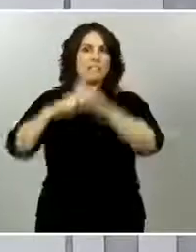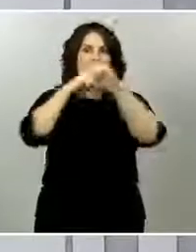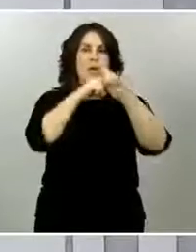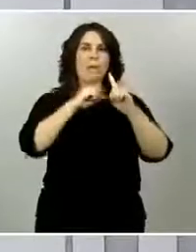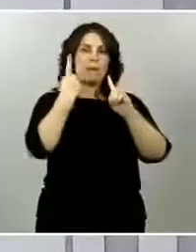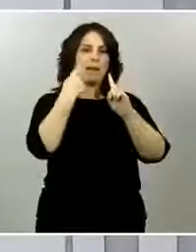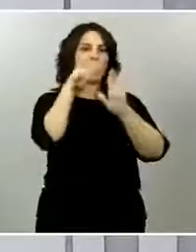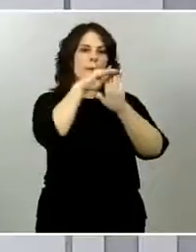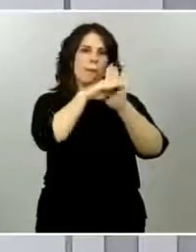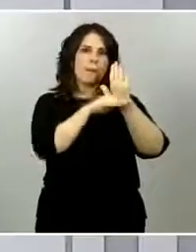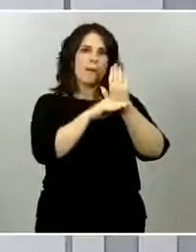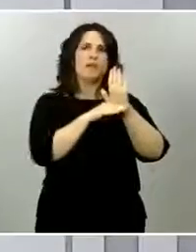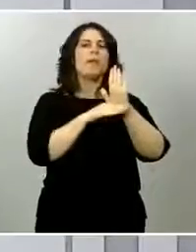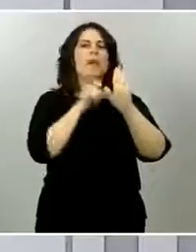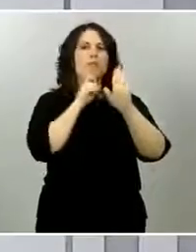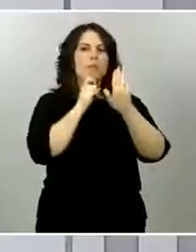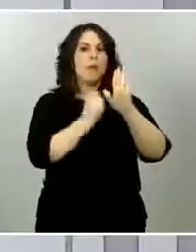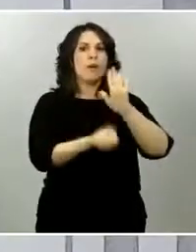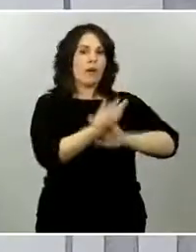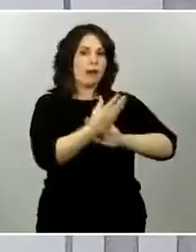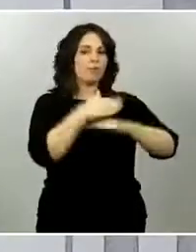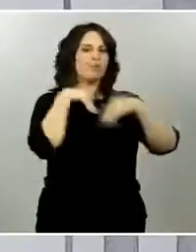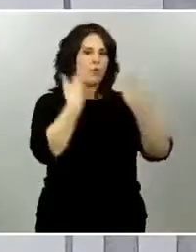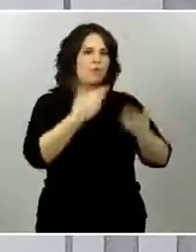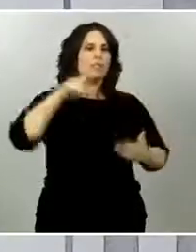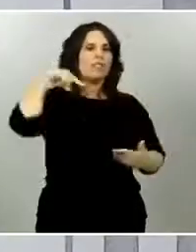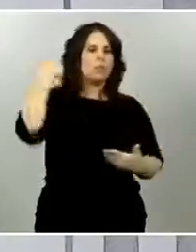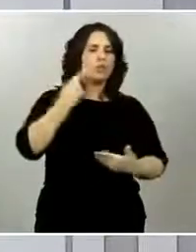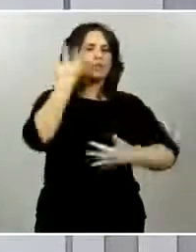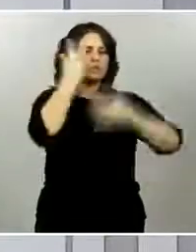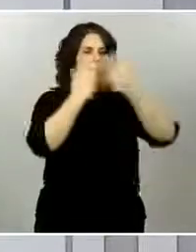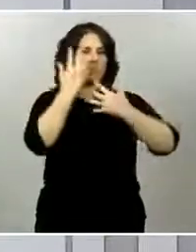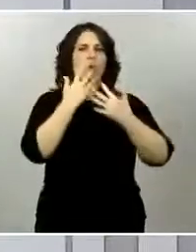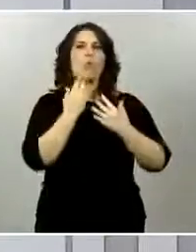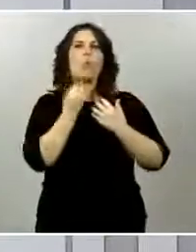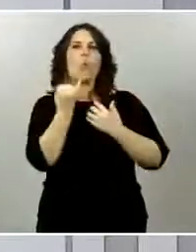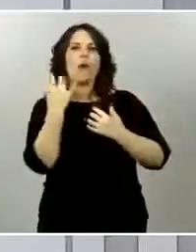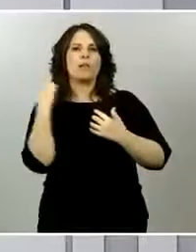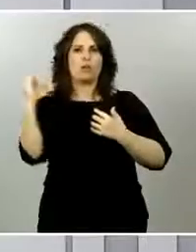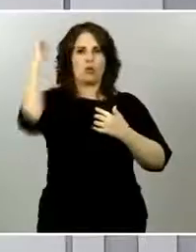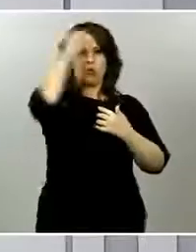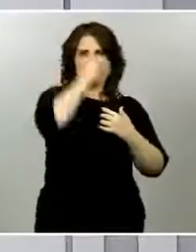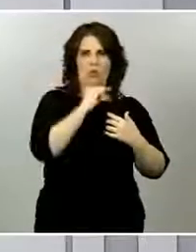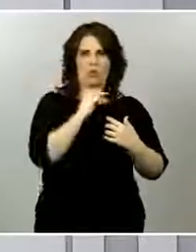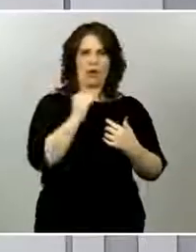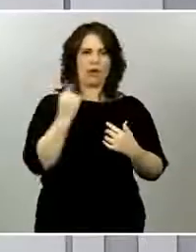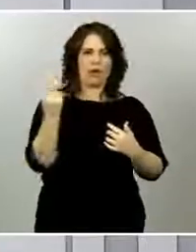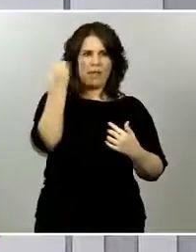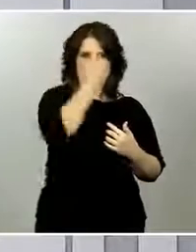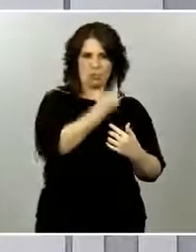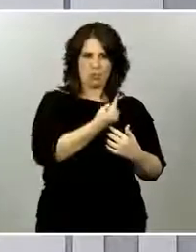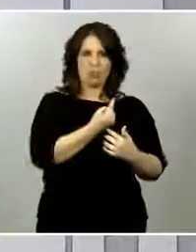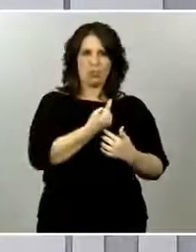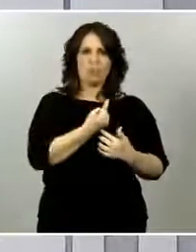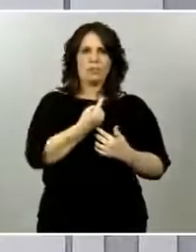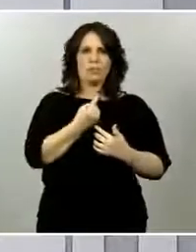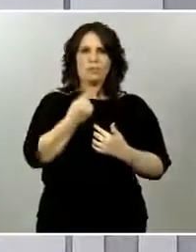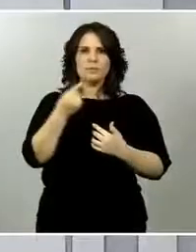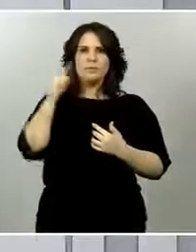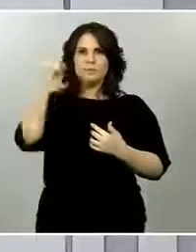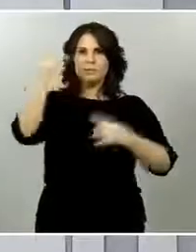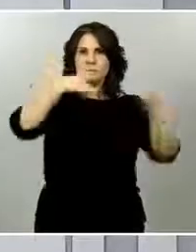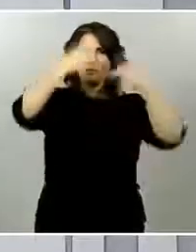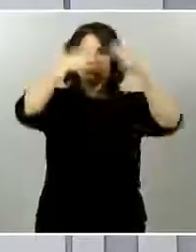asignada a cada uno de los territorios hasta que los parámetros por los que se distribuyen los fondos no estén perfectamente terminados de fijar. Nosotros